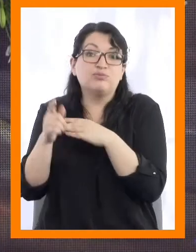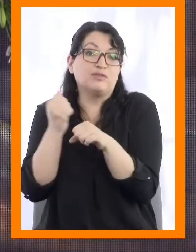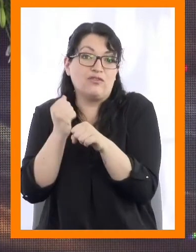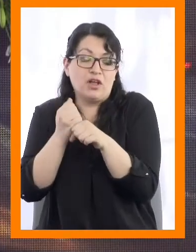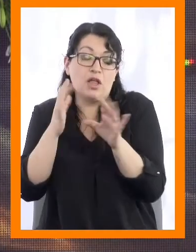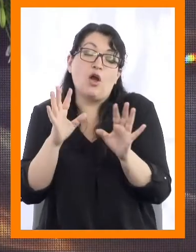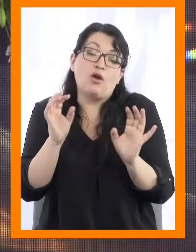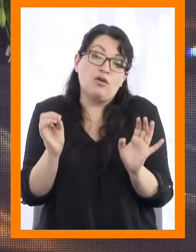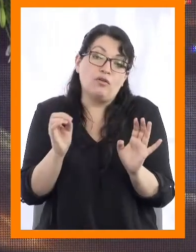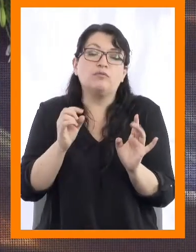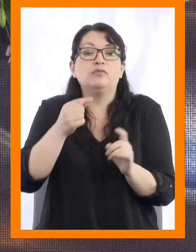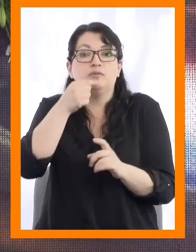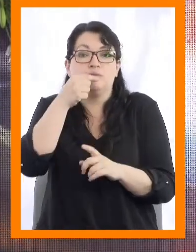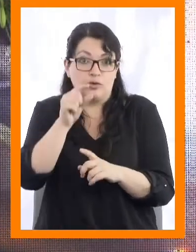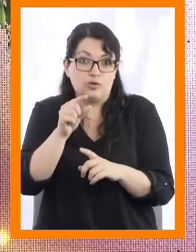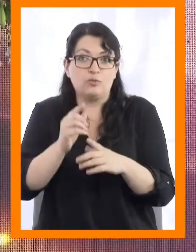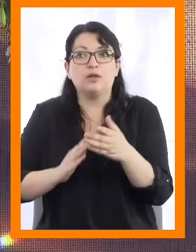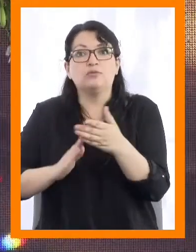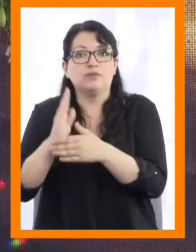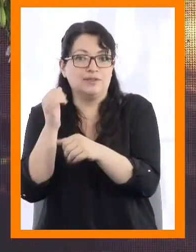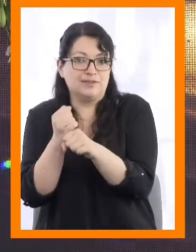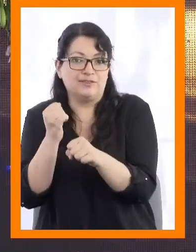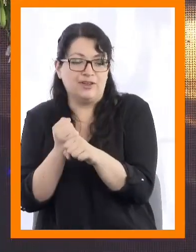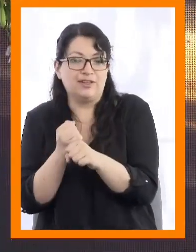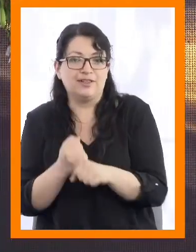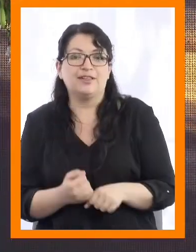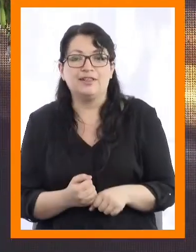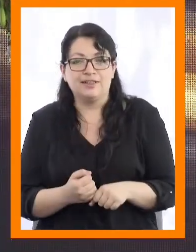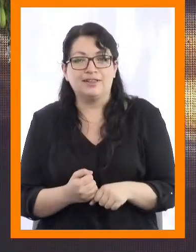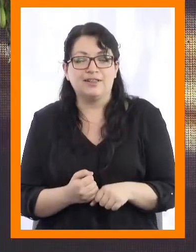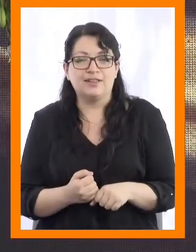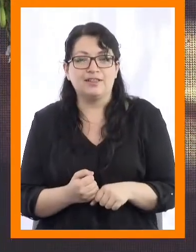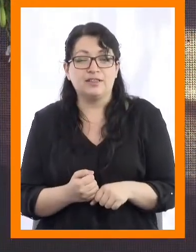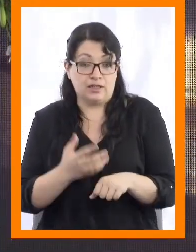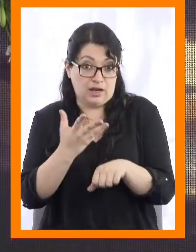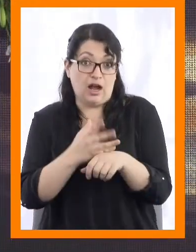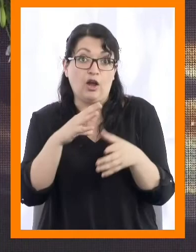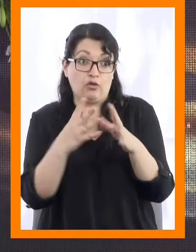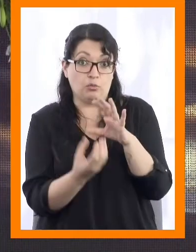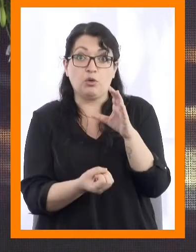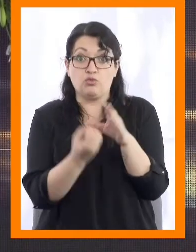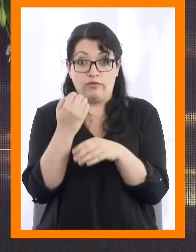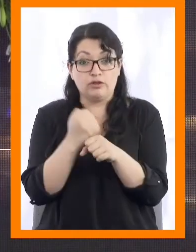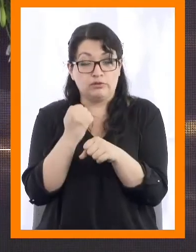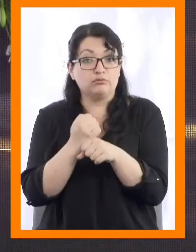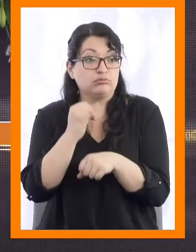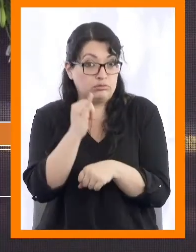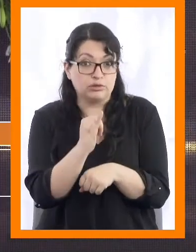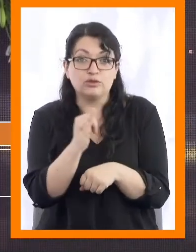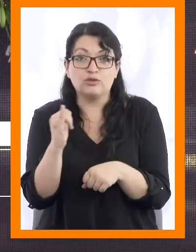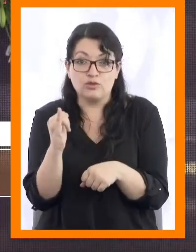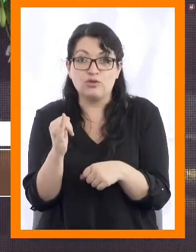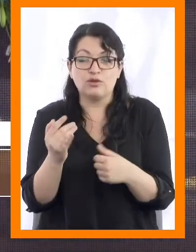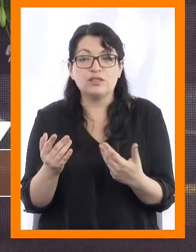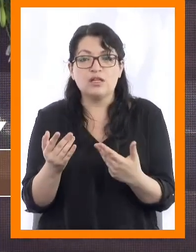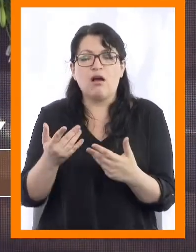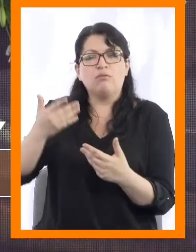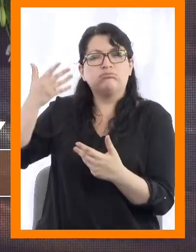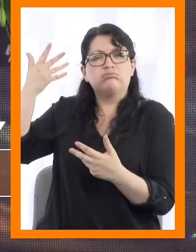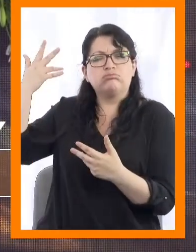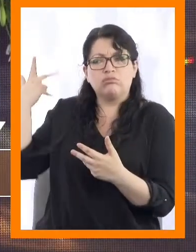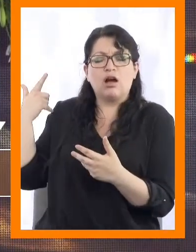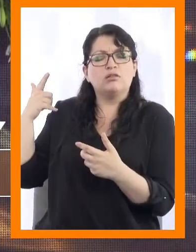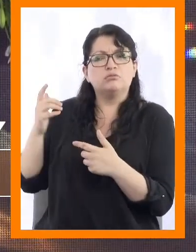si no, van a entrar a participar próximamente. Hay nuevas formas de trabajo, ¿cierto? Tendencias que venían